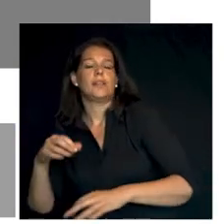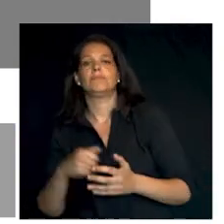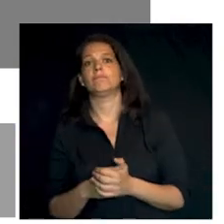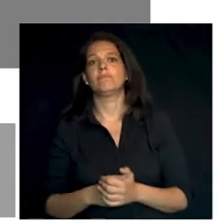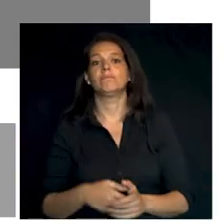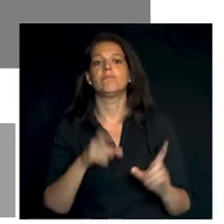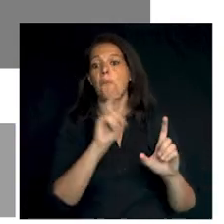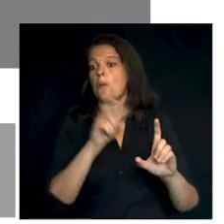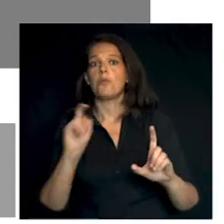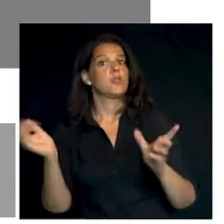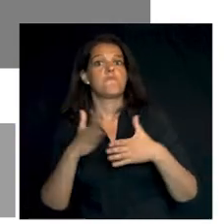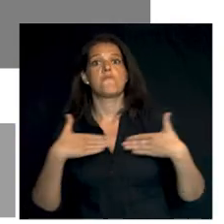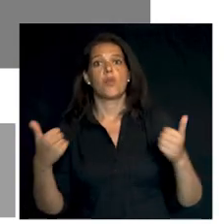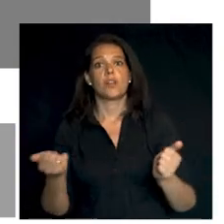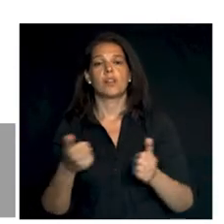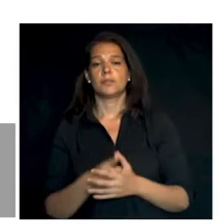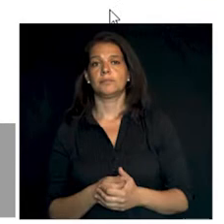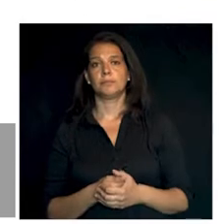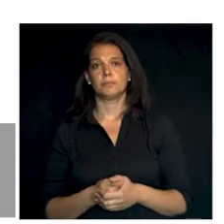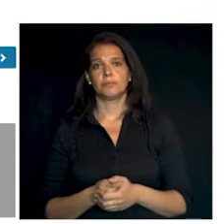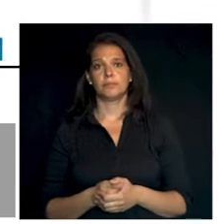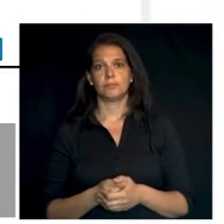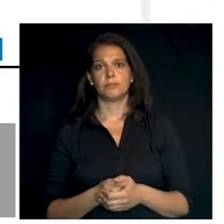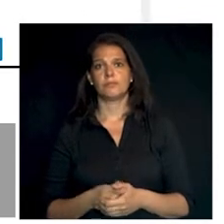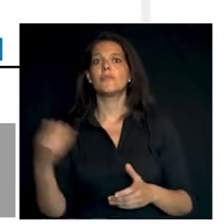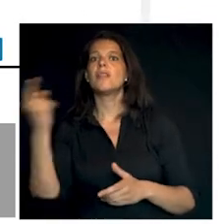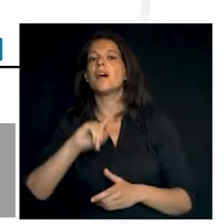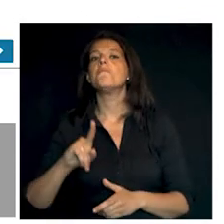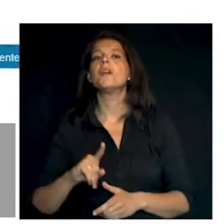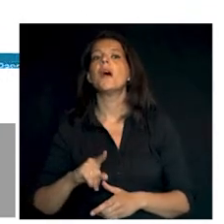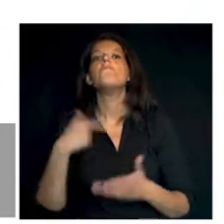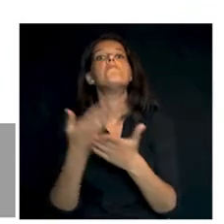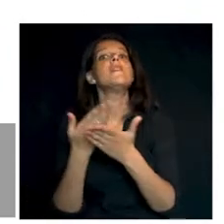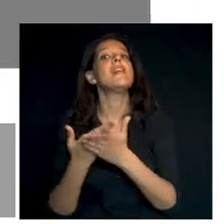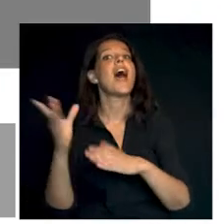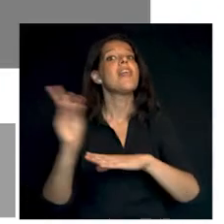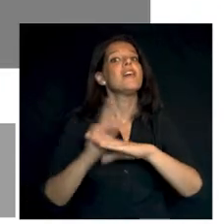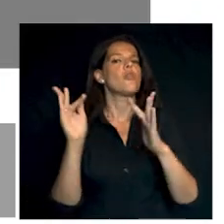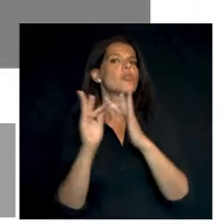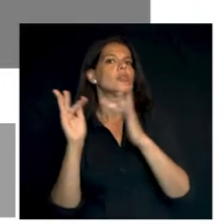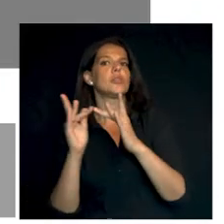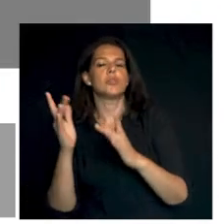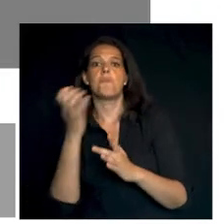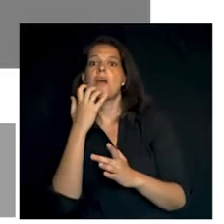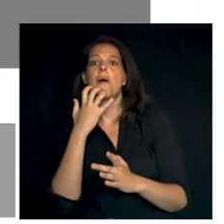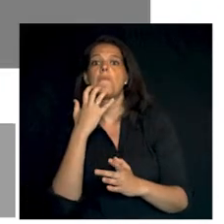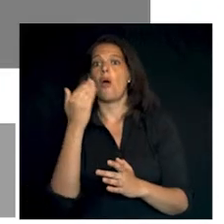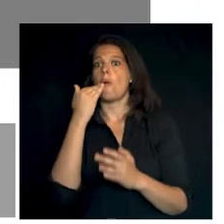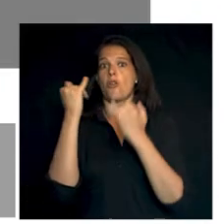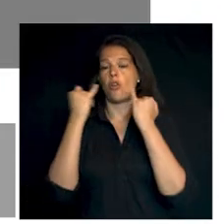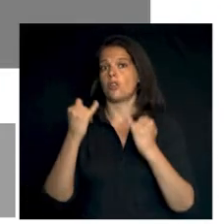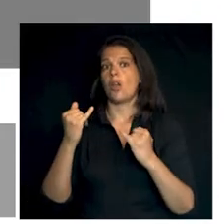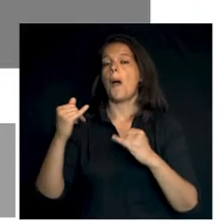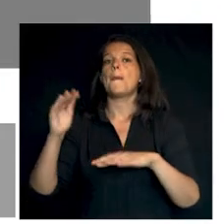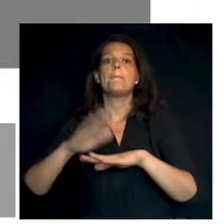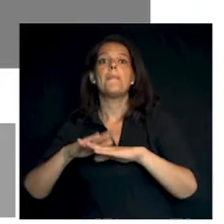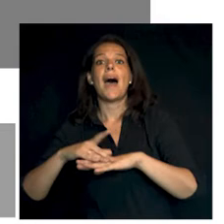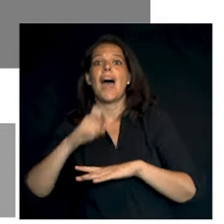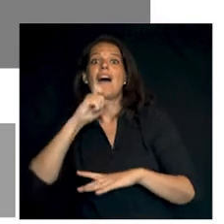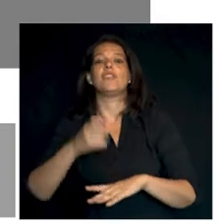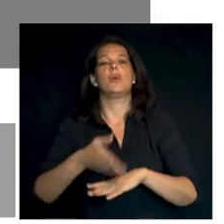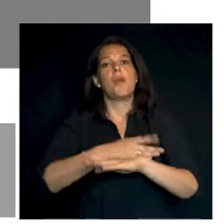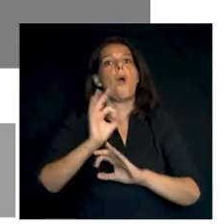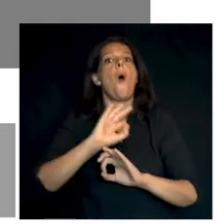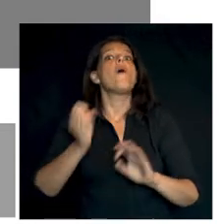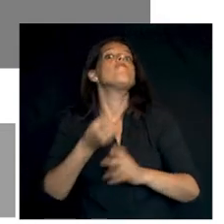marcando en una de las opciones. También te solicitarán datos de contacto como el correo electrónico para preaviso u